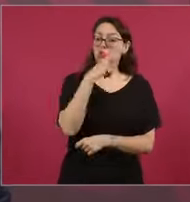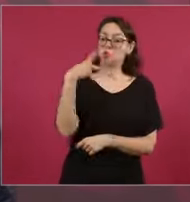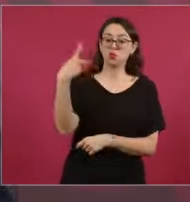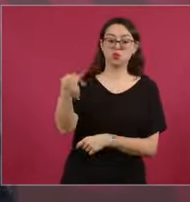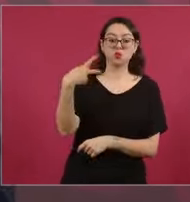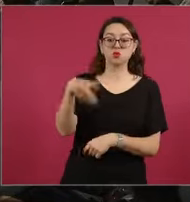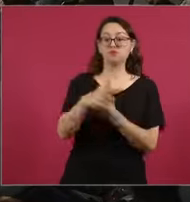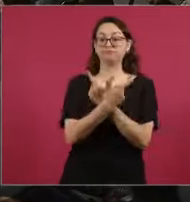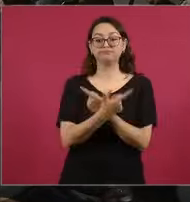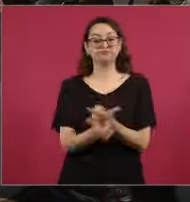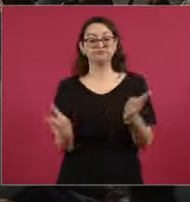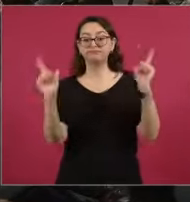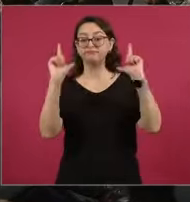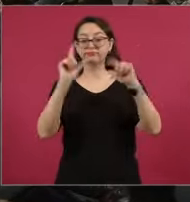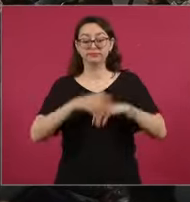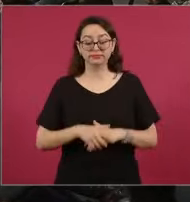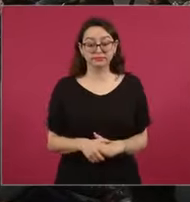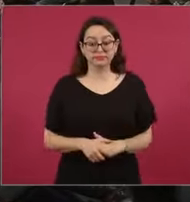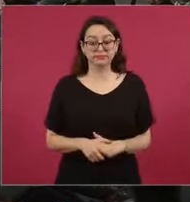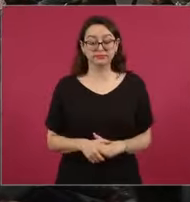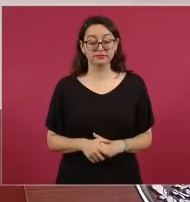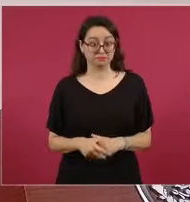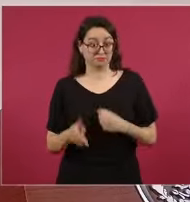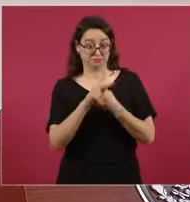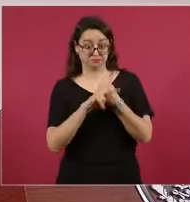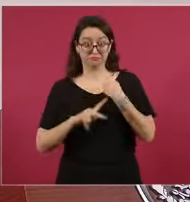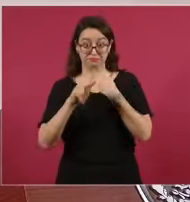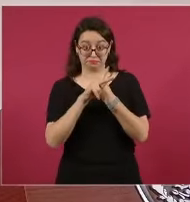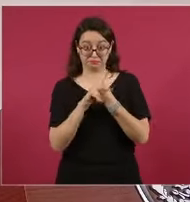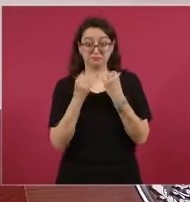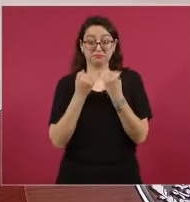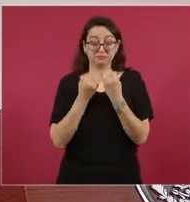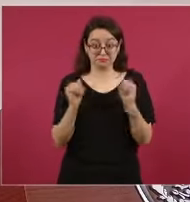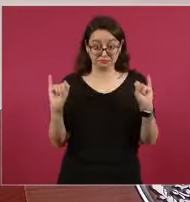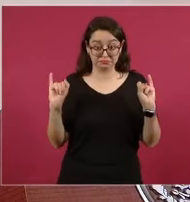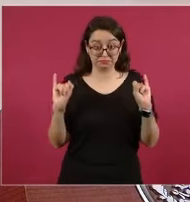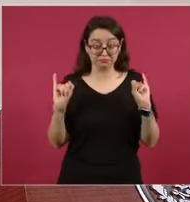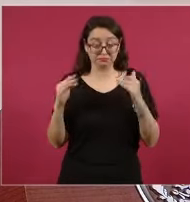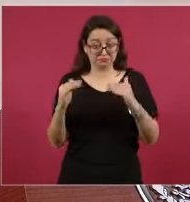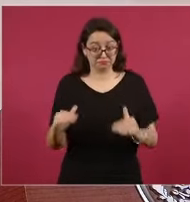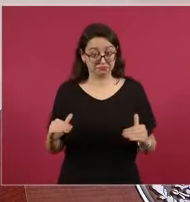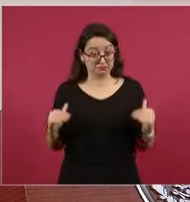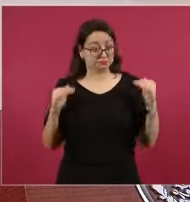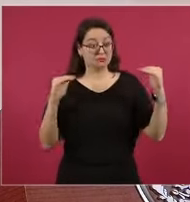y somos países independientes, soberanos.